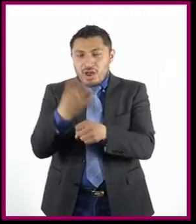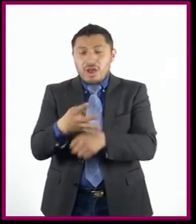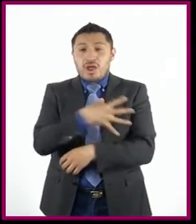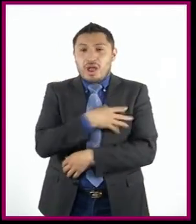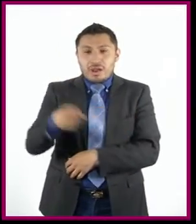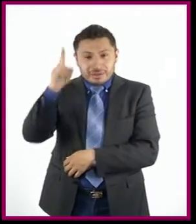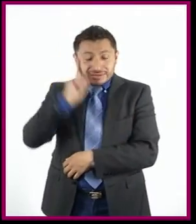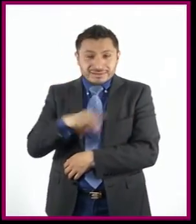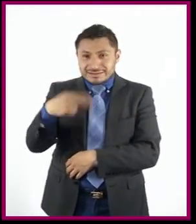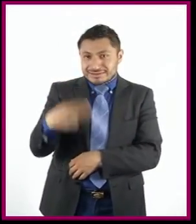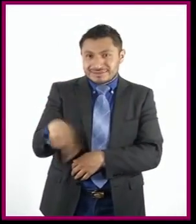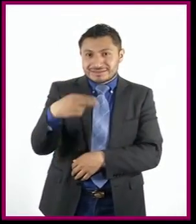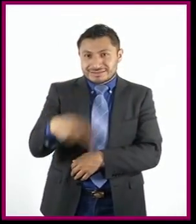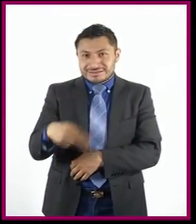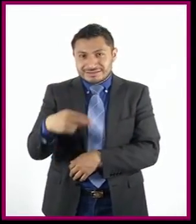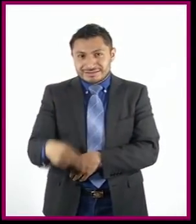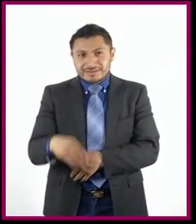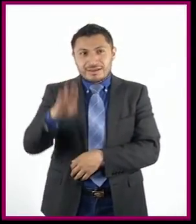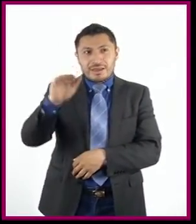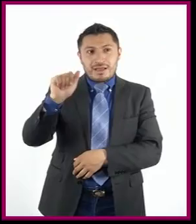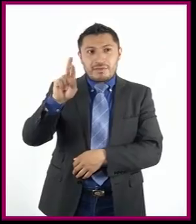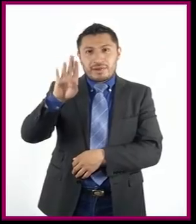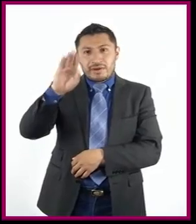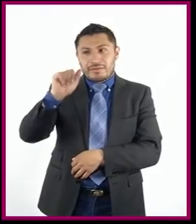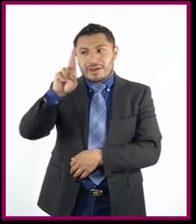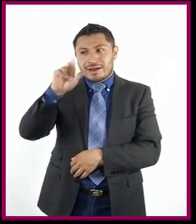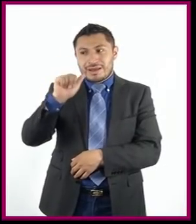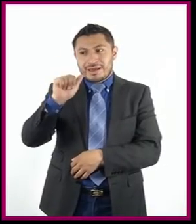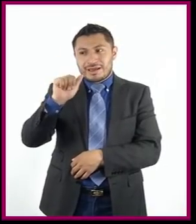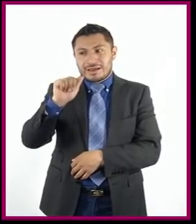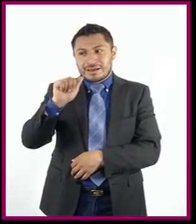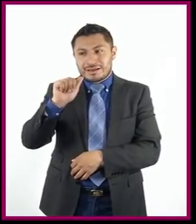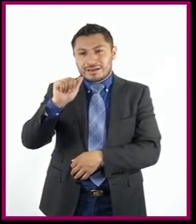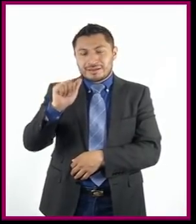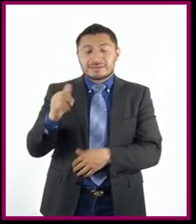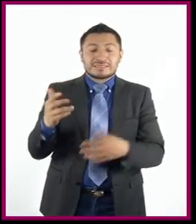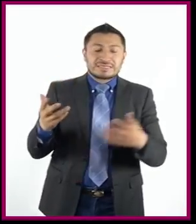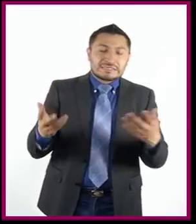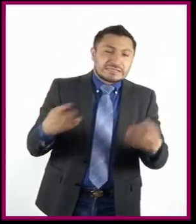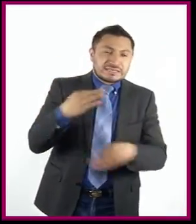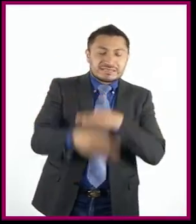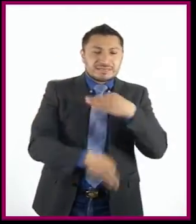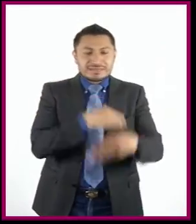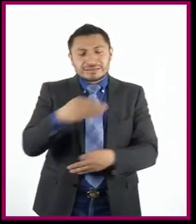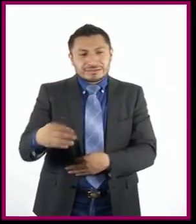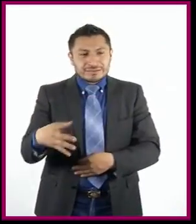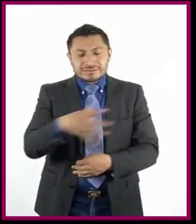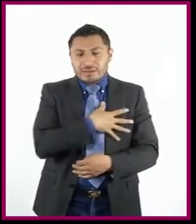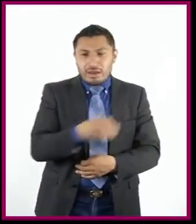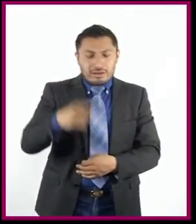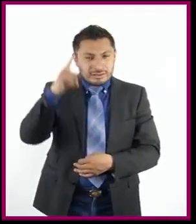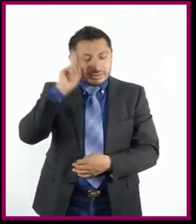nombre, Bárbara. Todas mis hijas nacieron en 13.